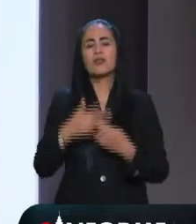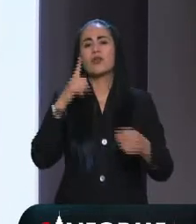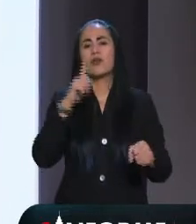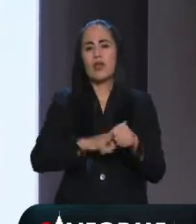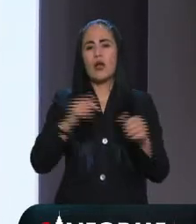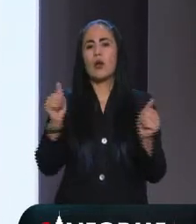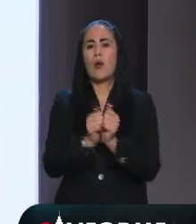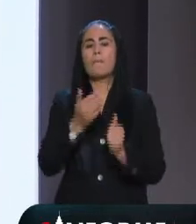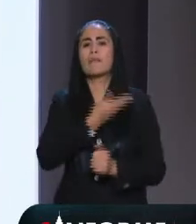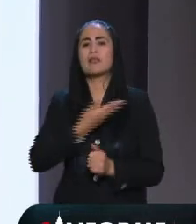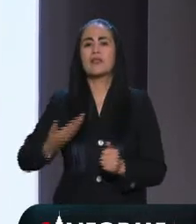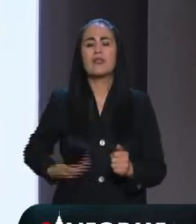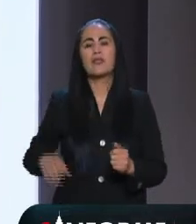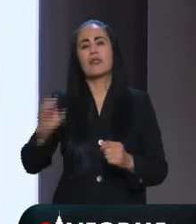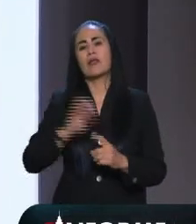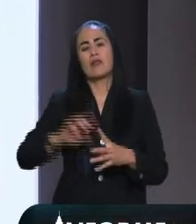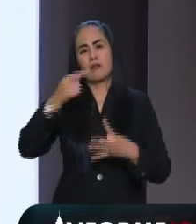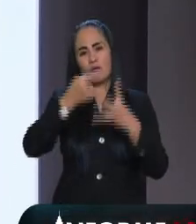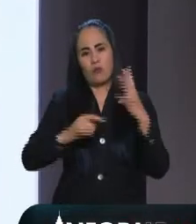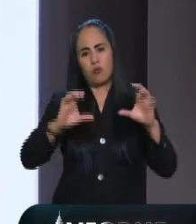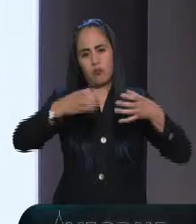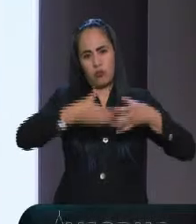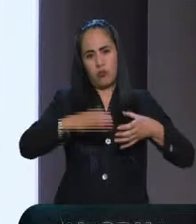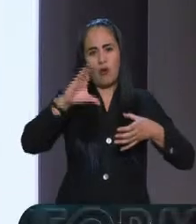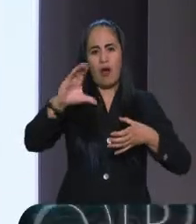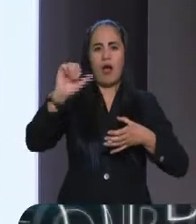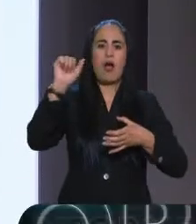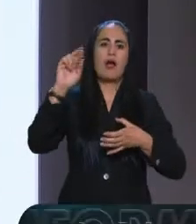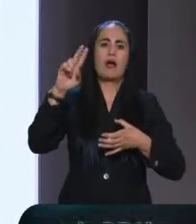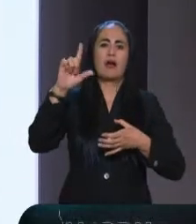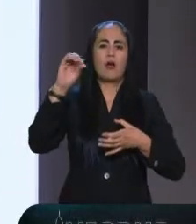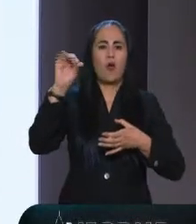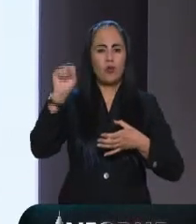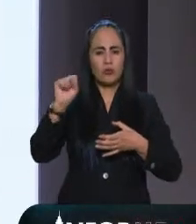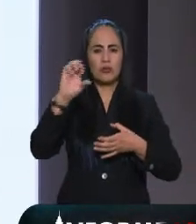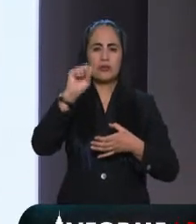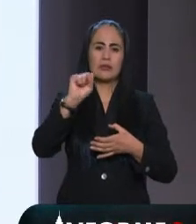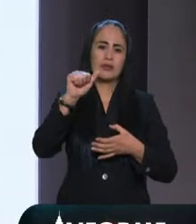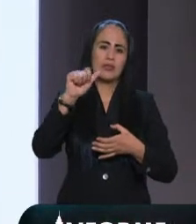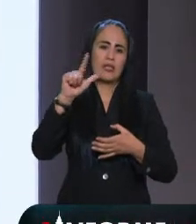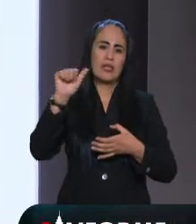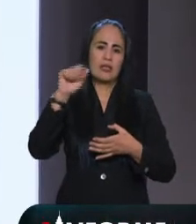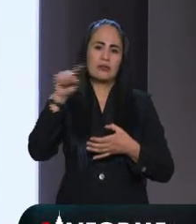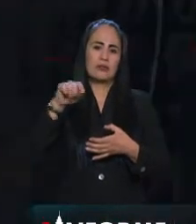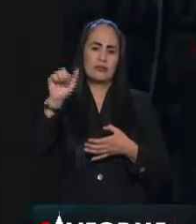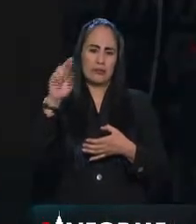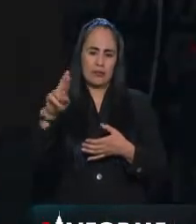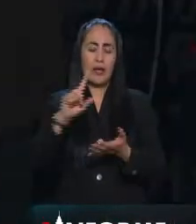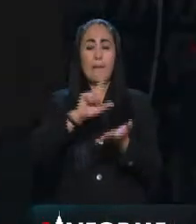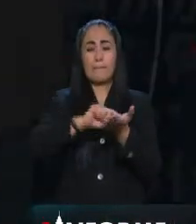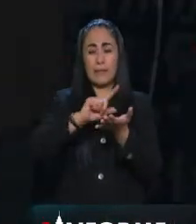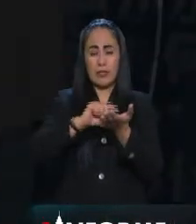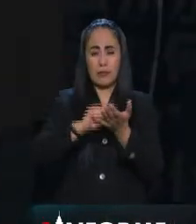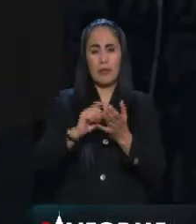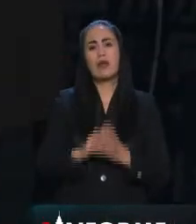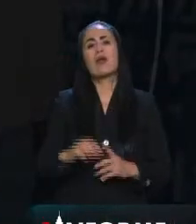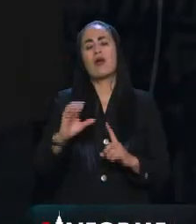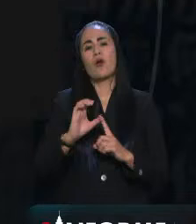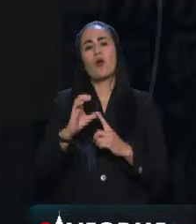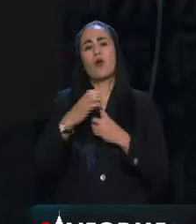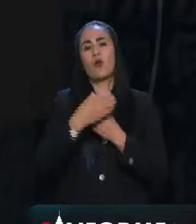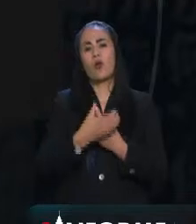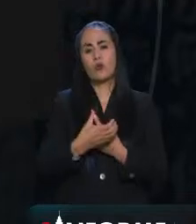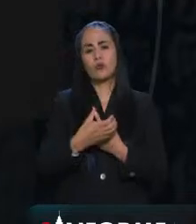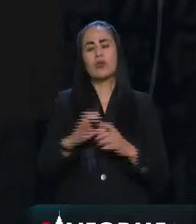del Consejo Coordinador Empresarial Carlos Salazar Lomelín y en la cuenta de Twitter del Consejo Coordinador